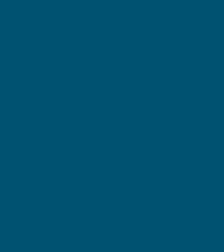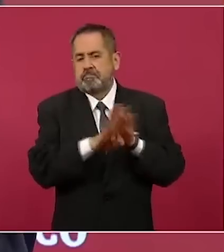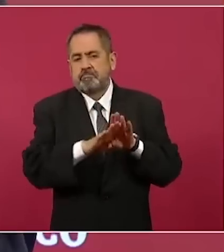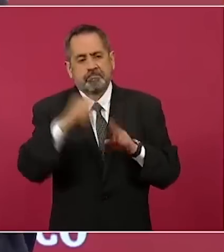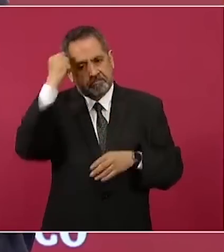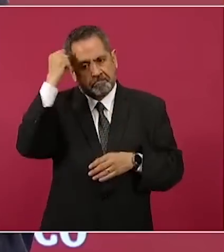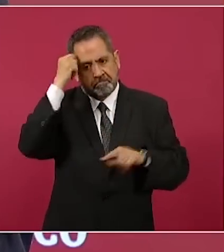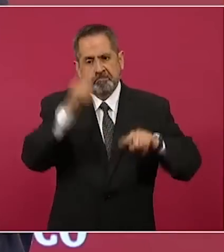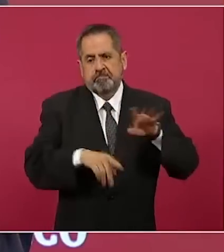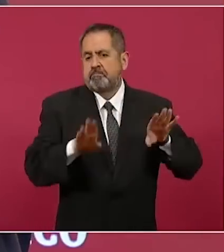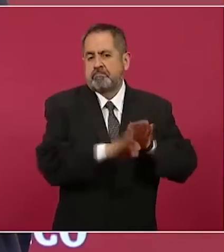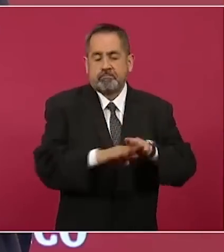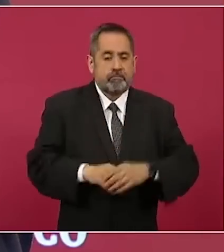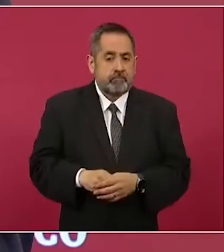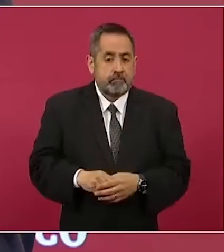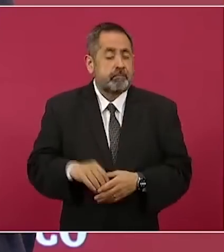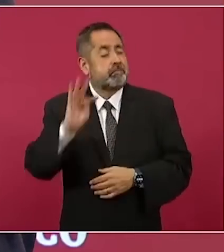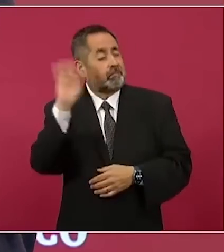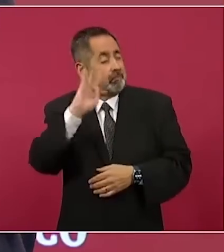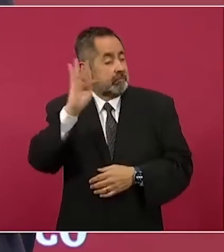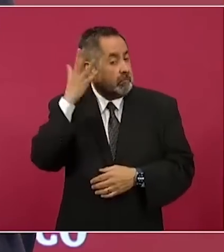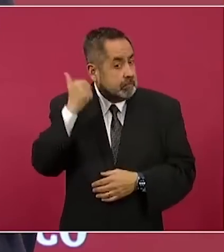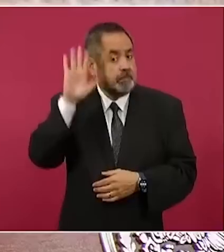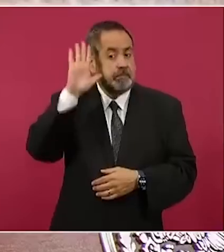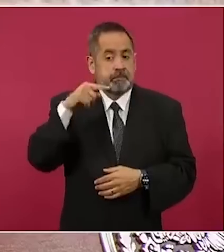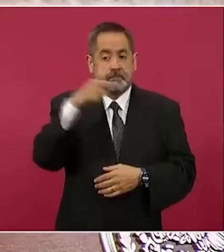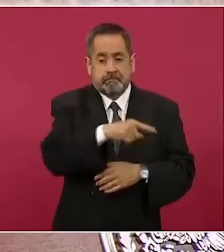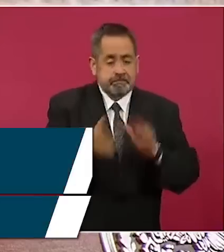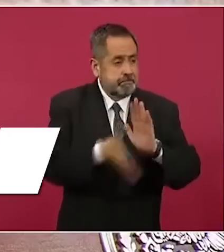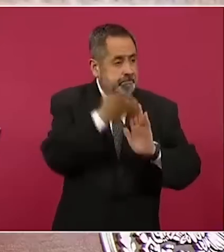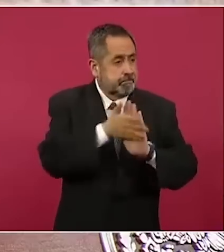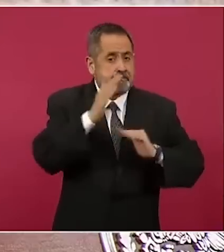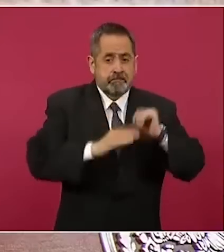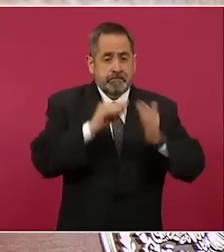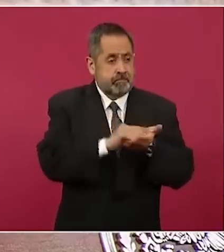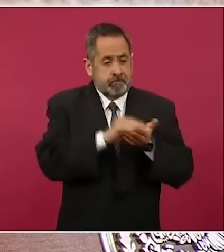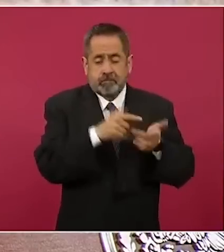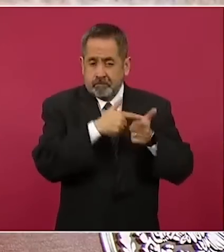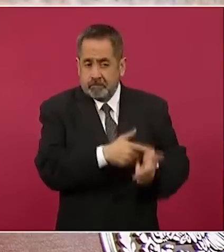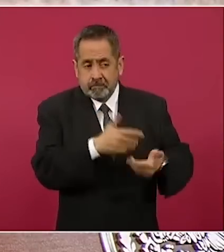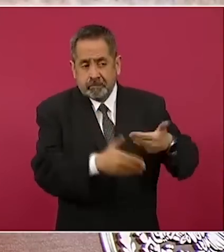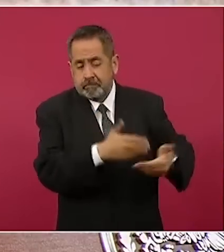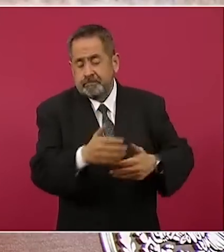Si se hubiese construido ese aeropuerto en el lago de Texcoco, si hubiésemos continuado con ese proyecto,